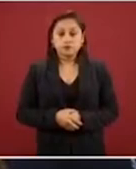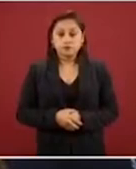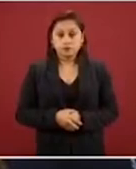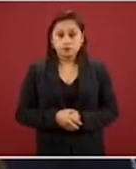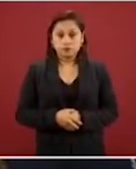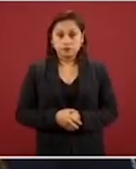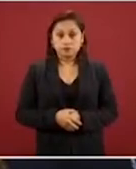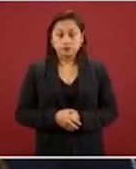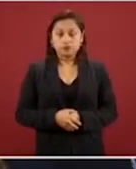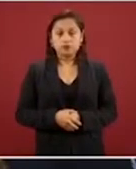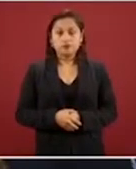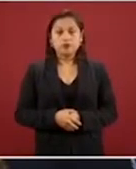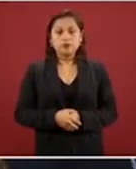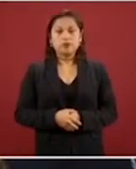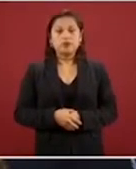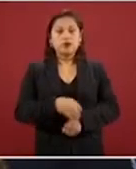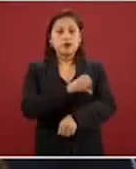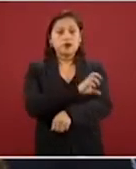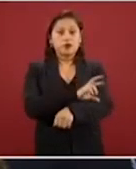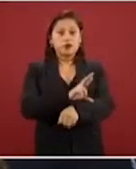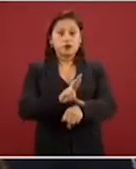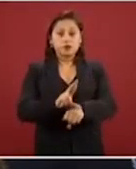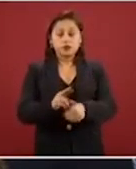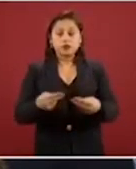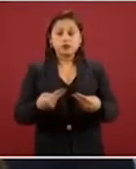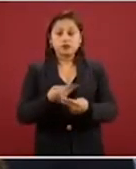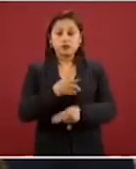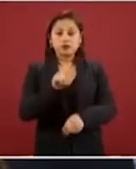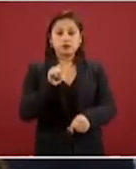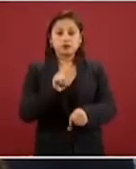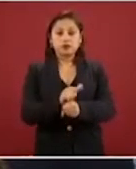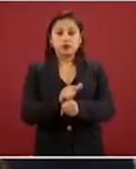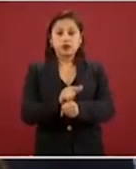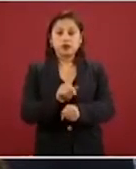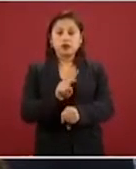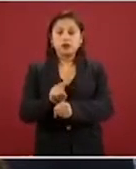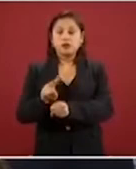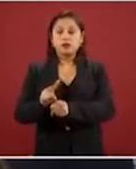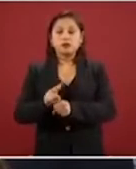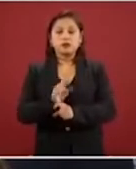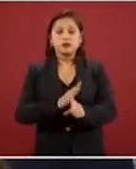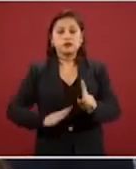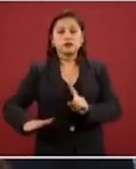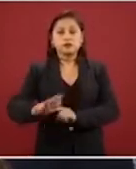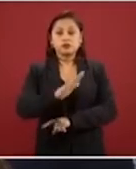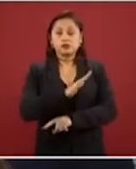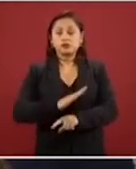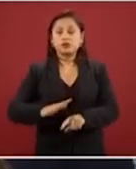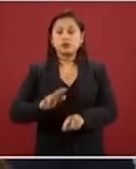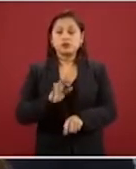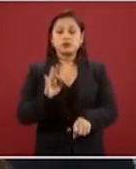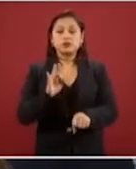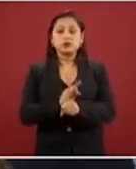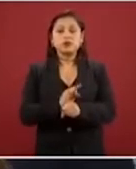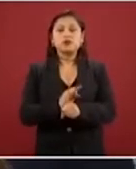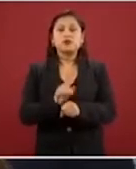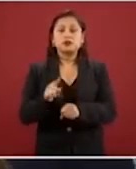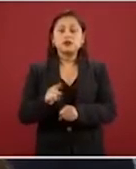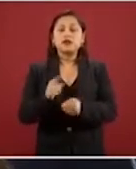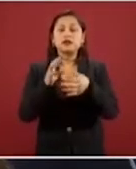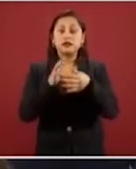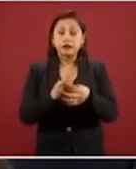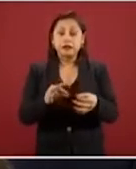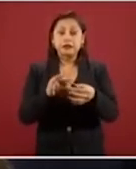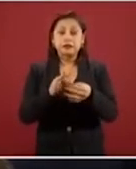La Coordinación Nacional de Protección Civil está encargada de coordinar a los integrantes del Sistema Nacional de